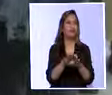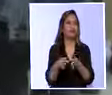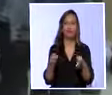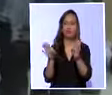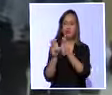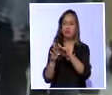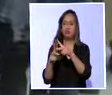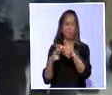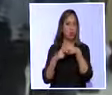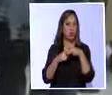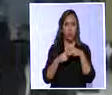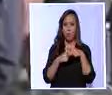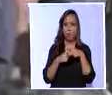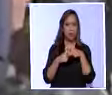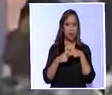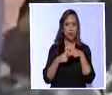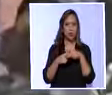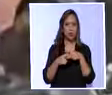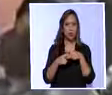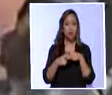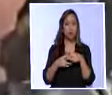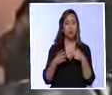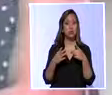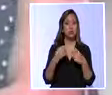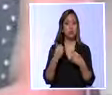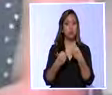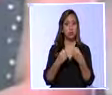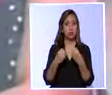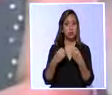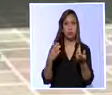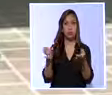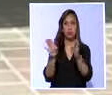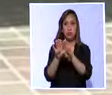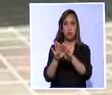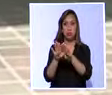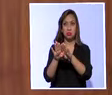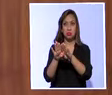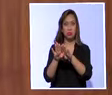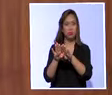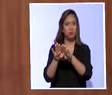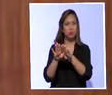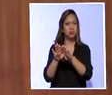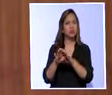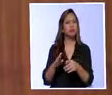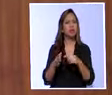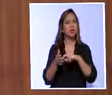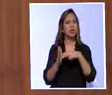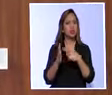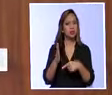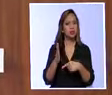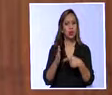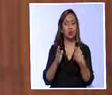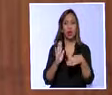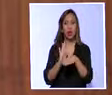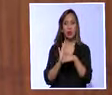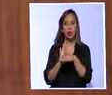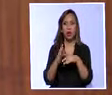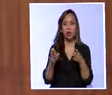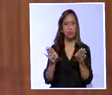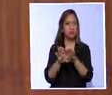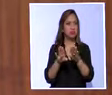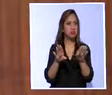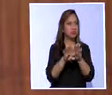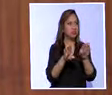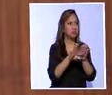esta vez no eran las puertas de metal, esas que lucían en el Filambanco. Todo se bloqueó, todo se cerró para